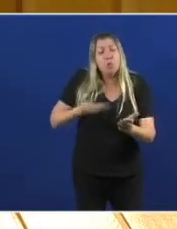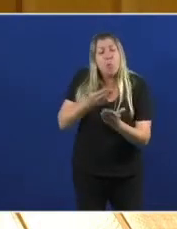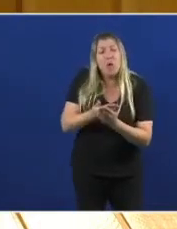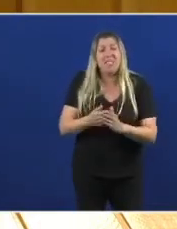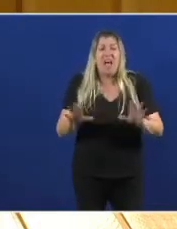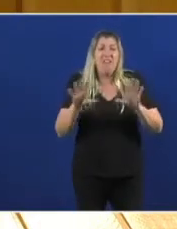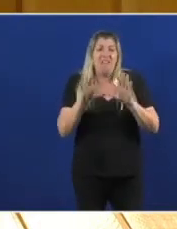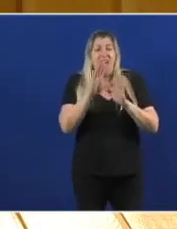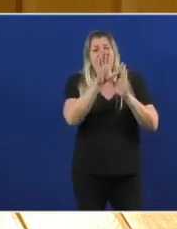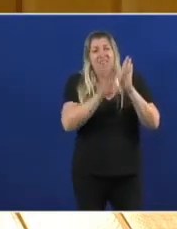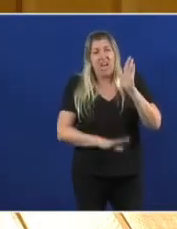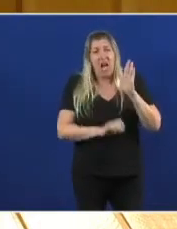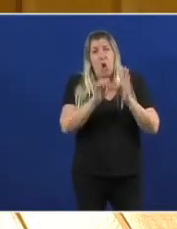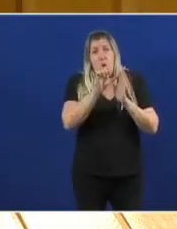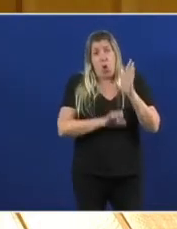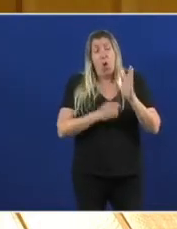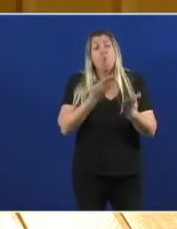objetivos Estratégicos